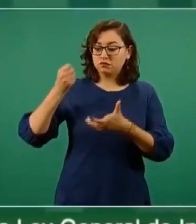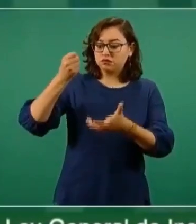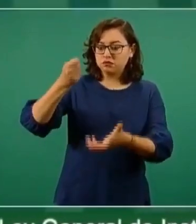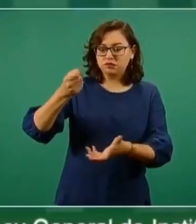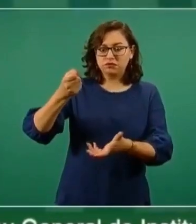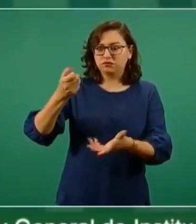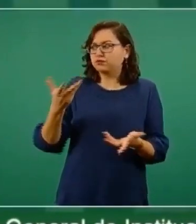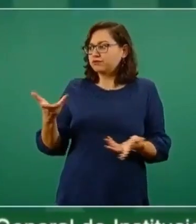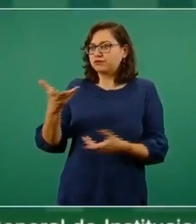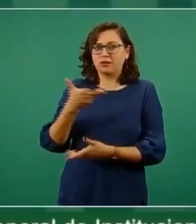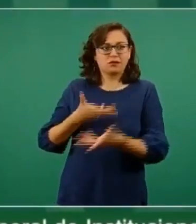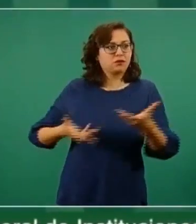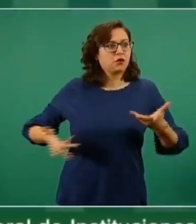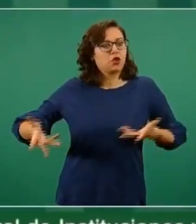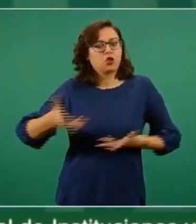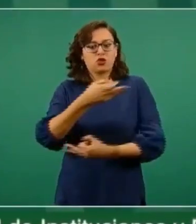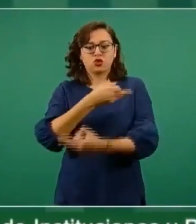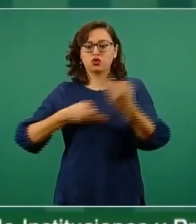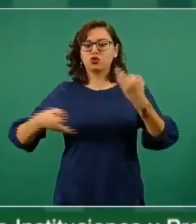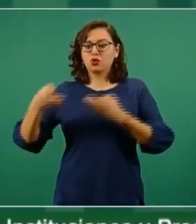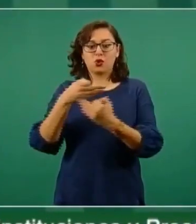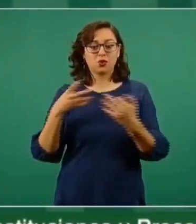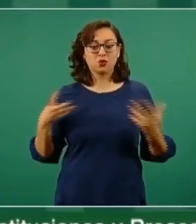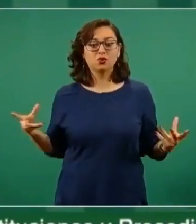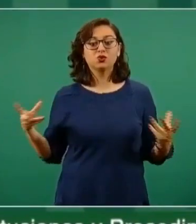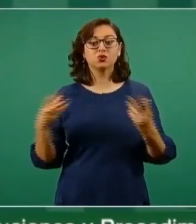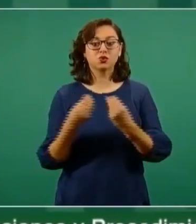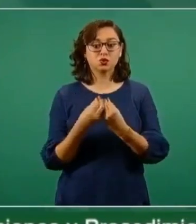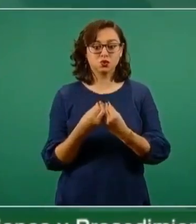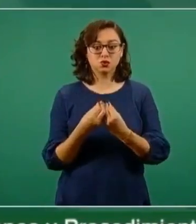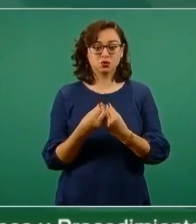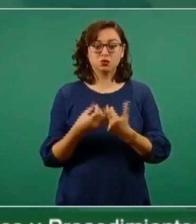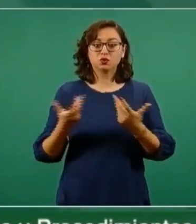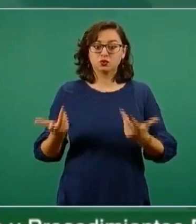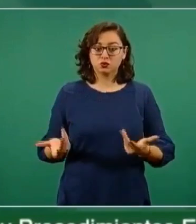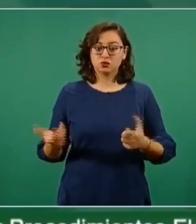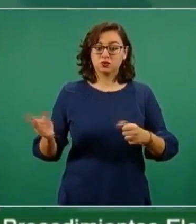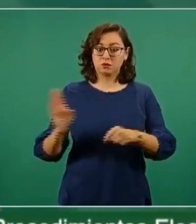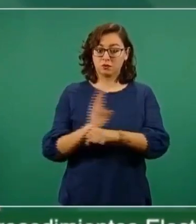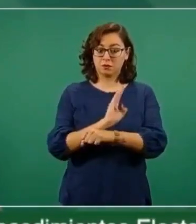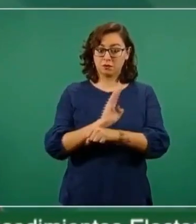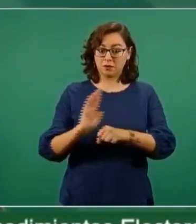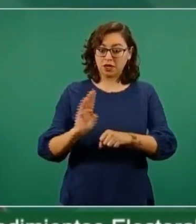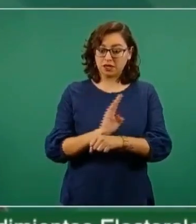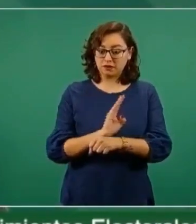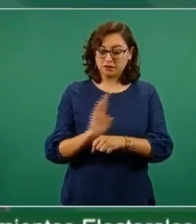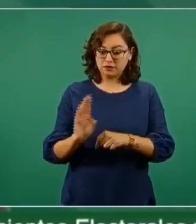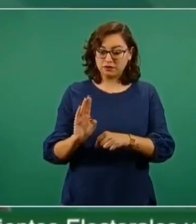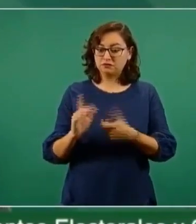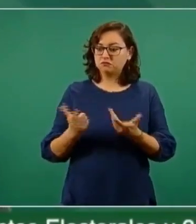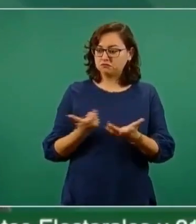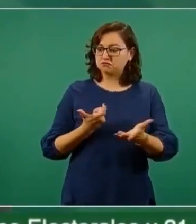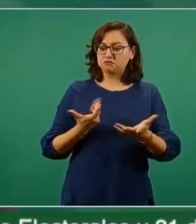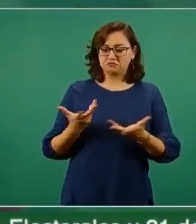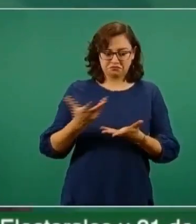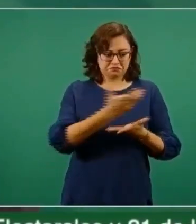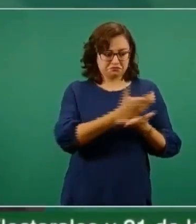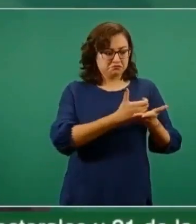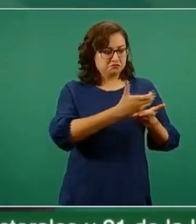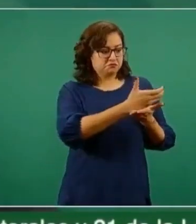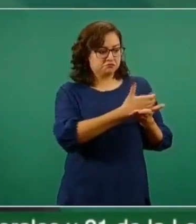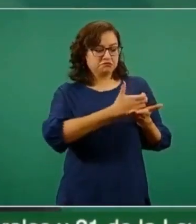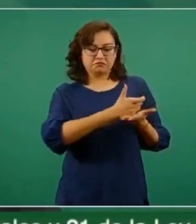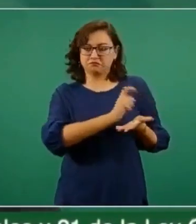y tenemos nosotros que tener de los beneficios que se obtienen el pago adecuado y el pago